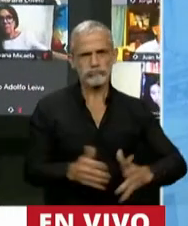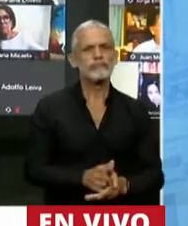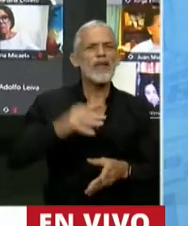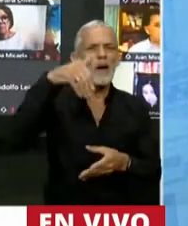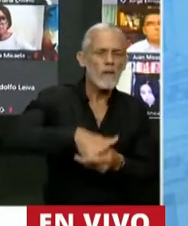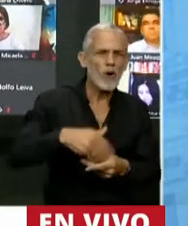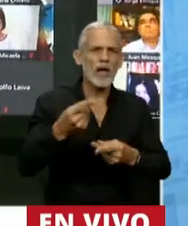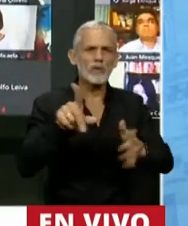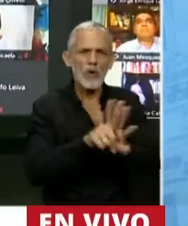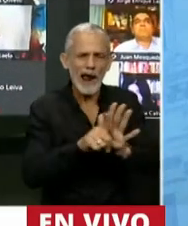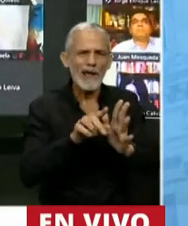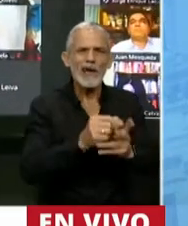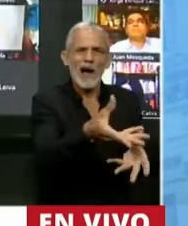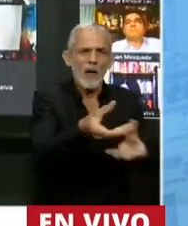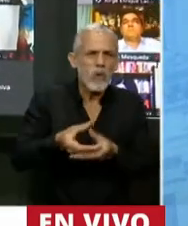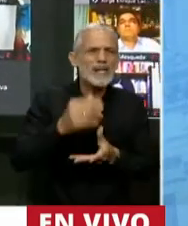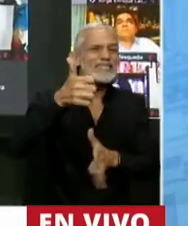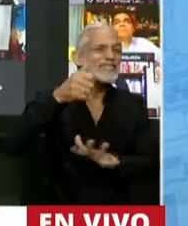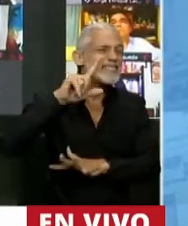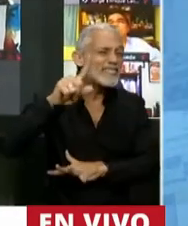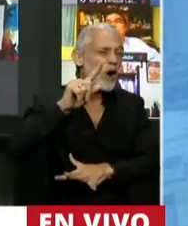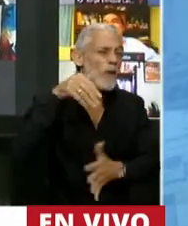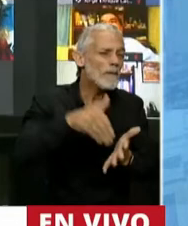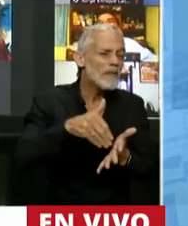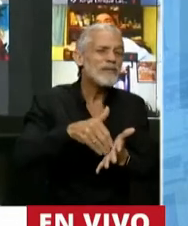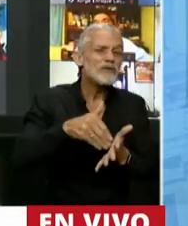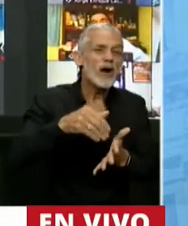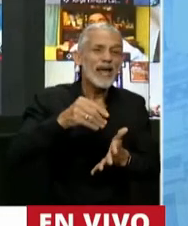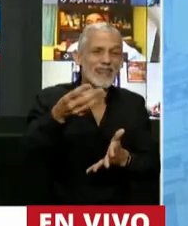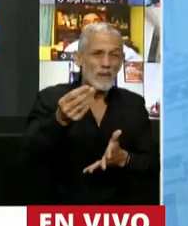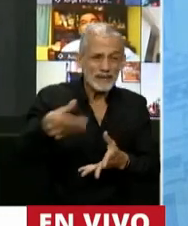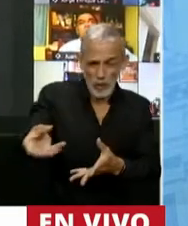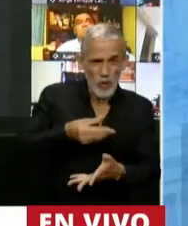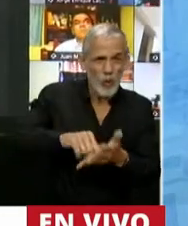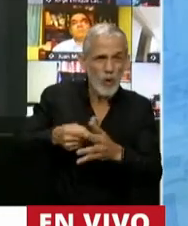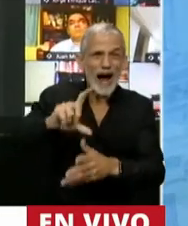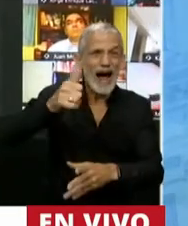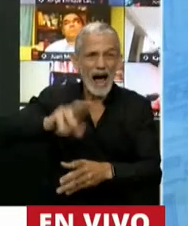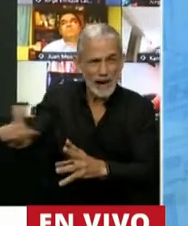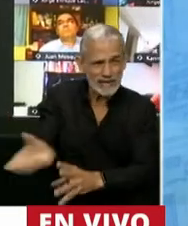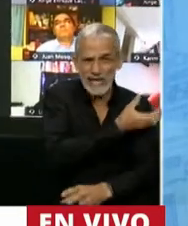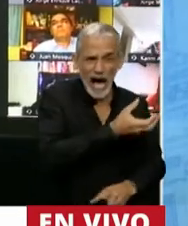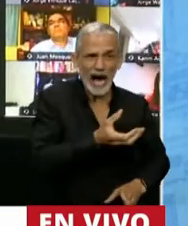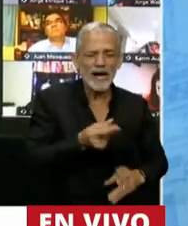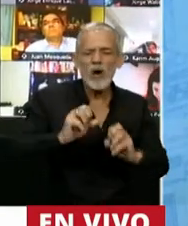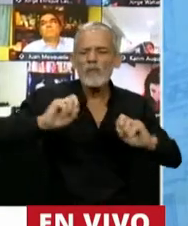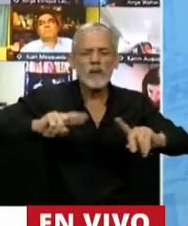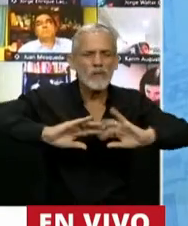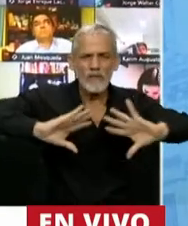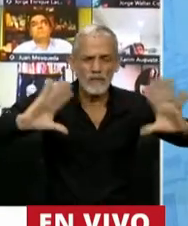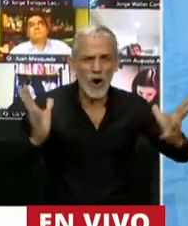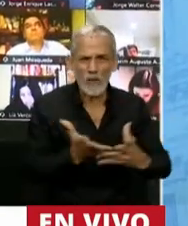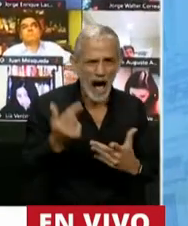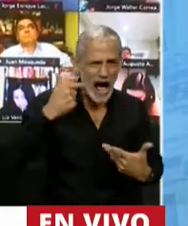votando y arrebatando 65.000 millones de pesos a los porteños y lo hacen de la peor manera,